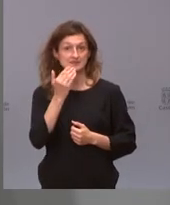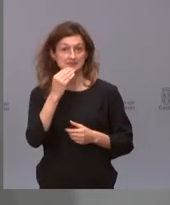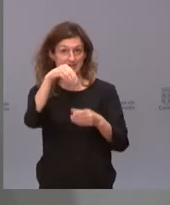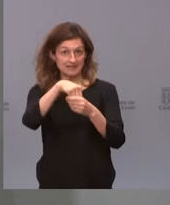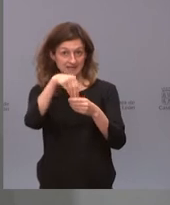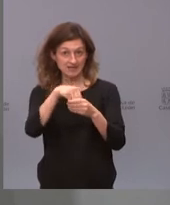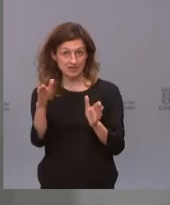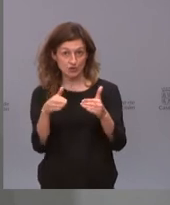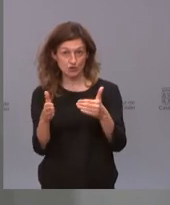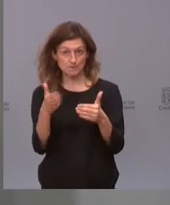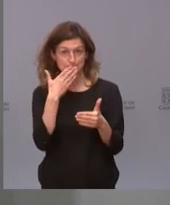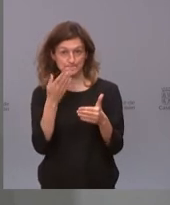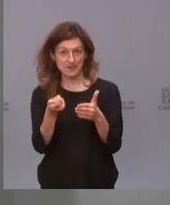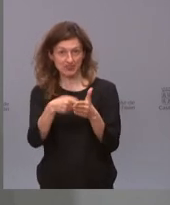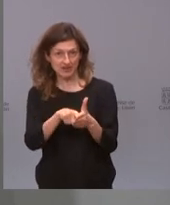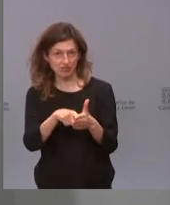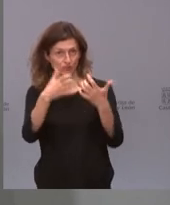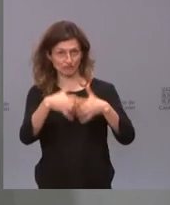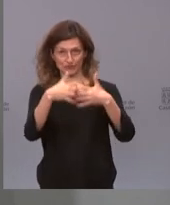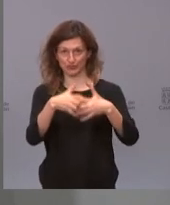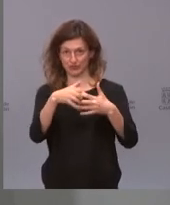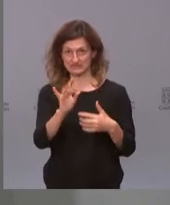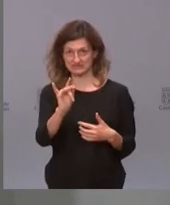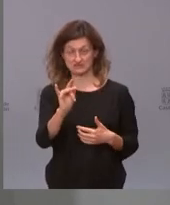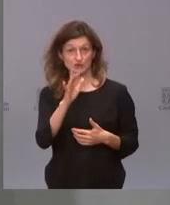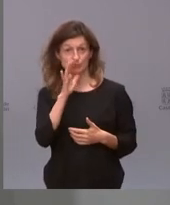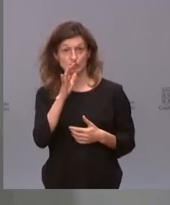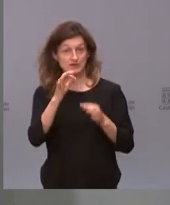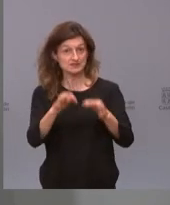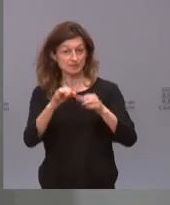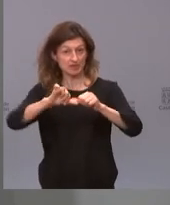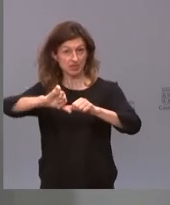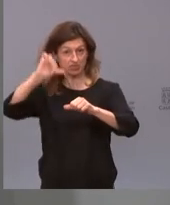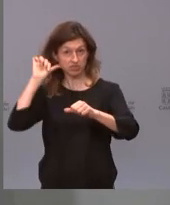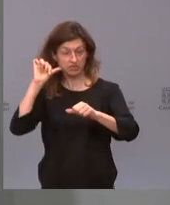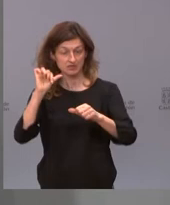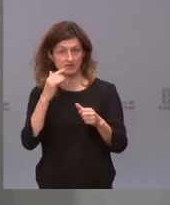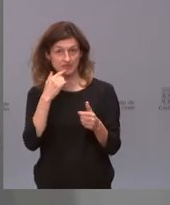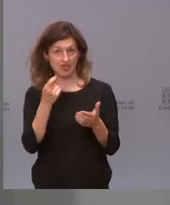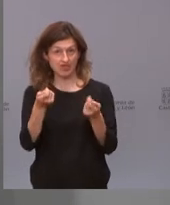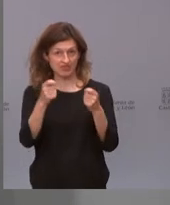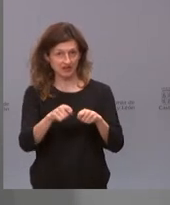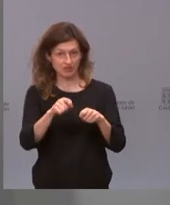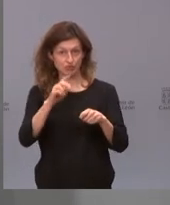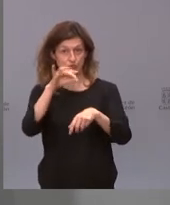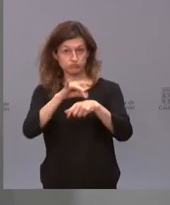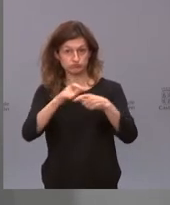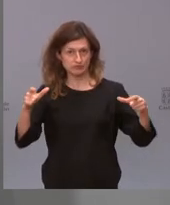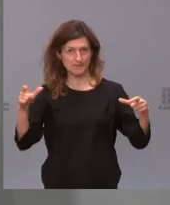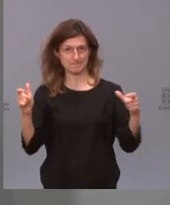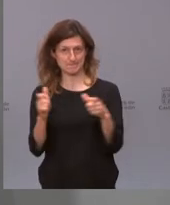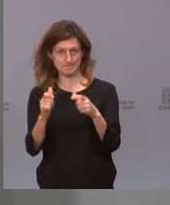interiores, yo creo que funciona, porque siempre que hemos cerrado, ha bajado. Eso ha sido